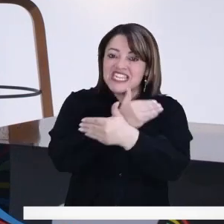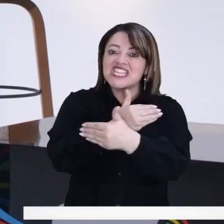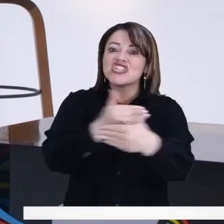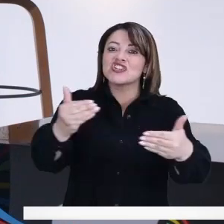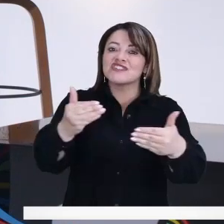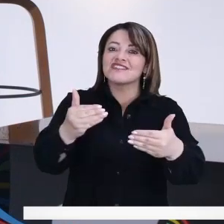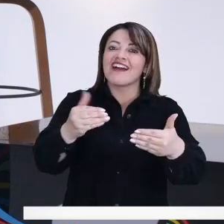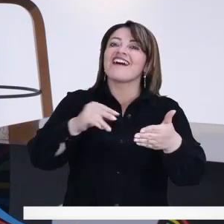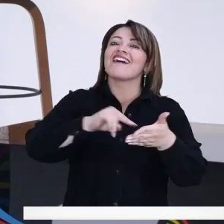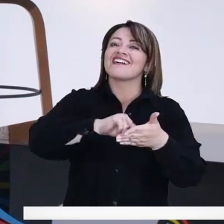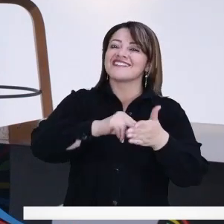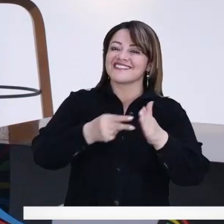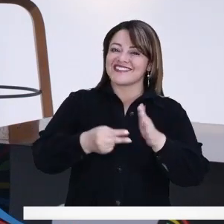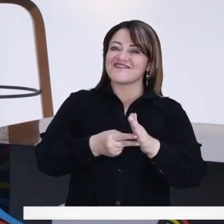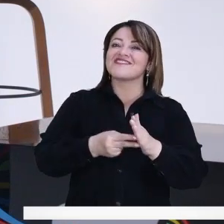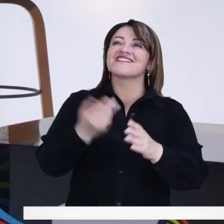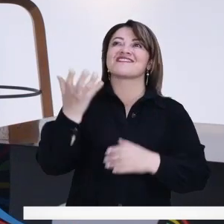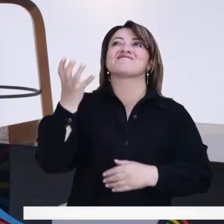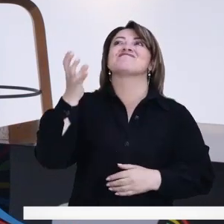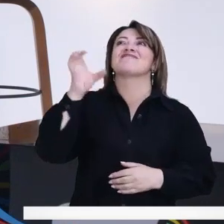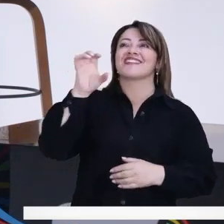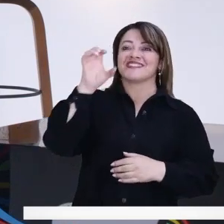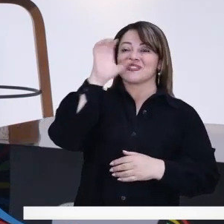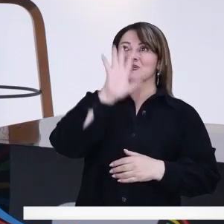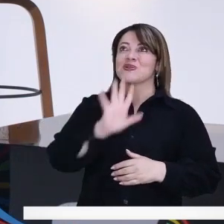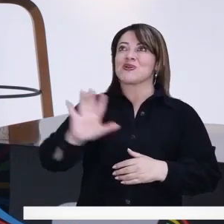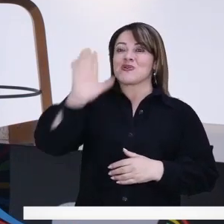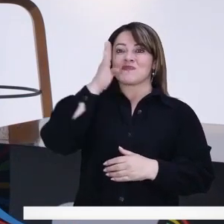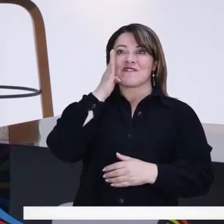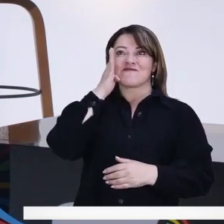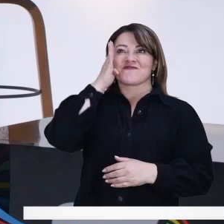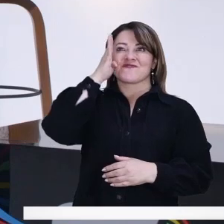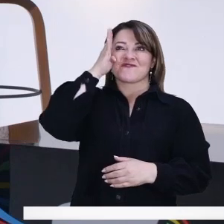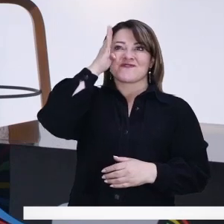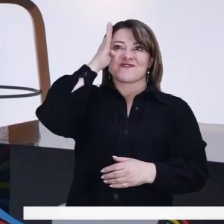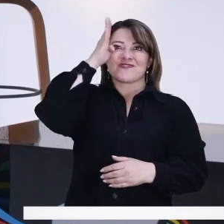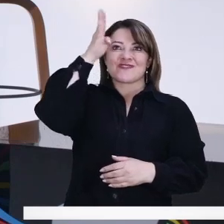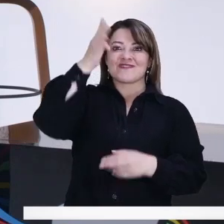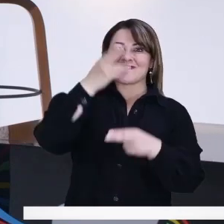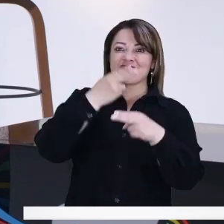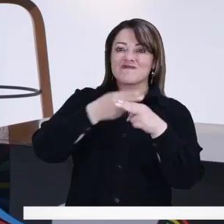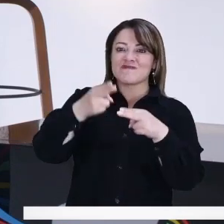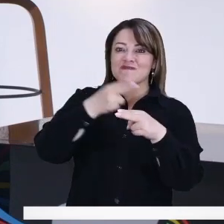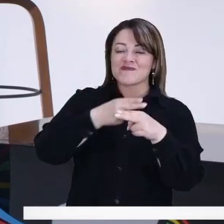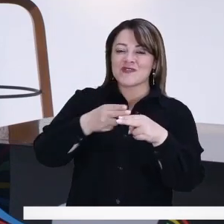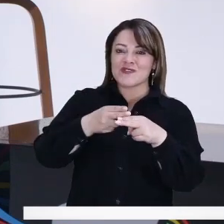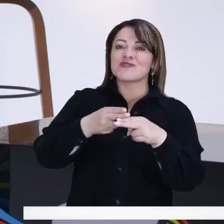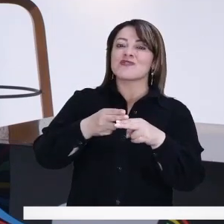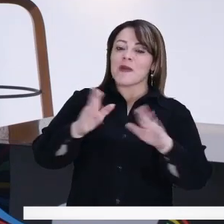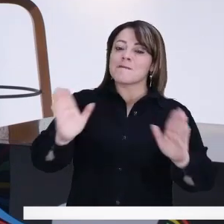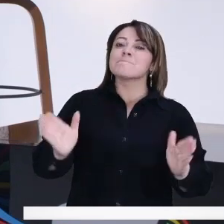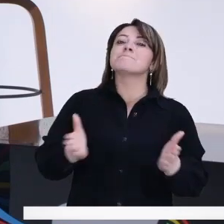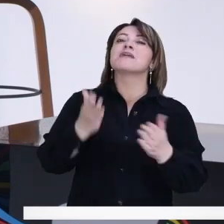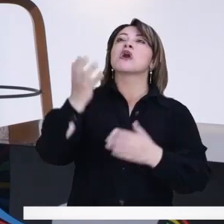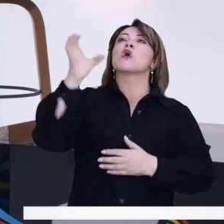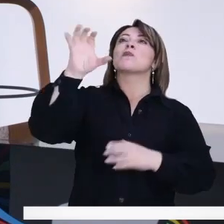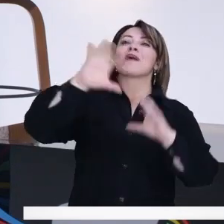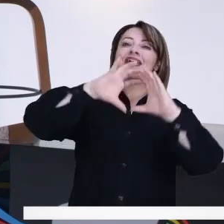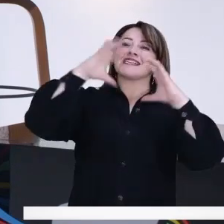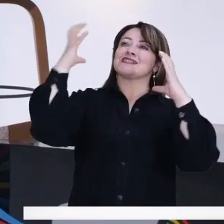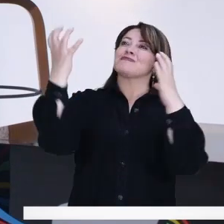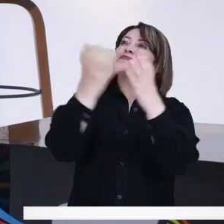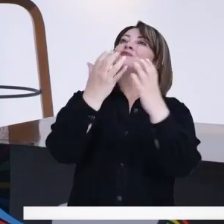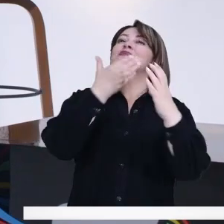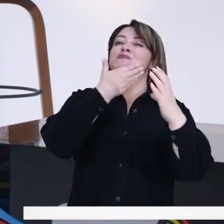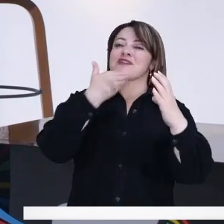garantizará que nuestro país en el futuro inmediato sea el mejor